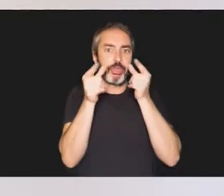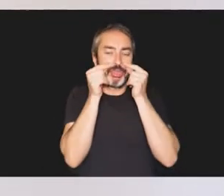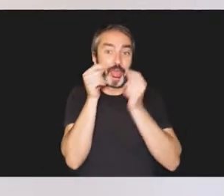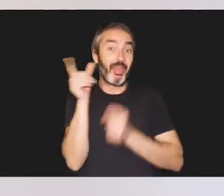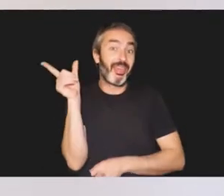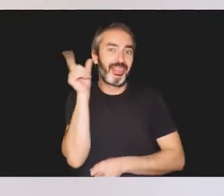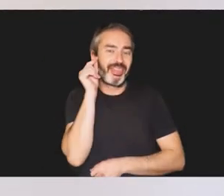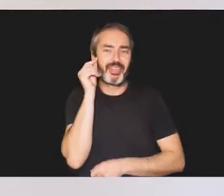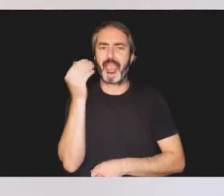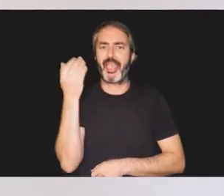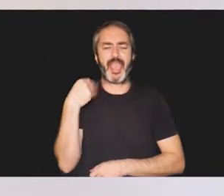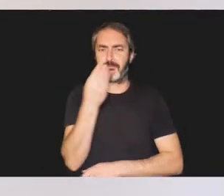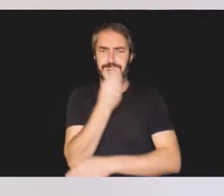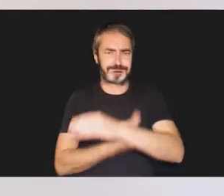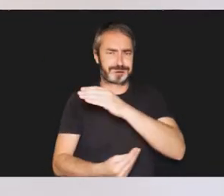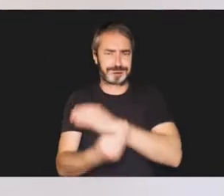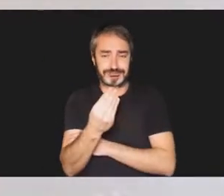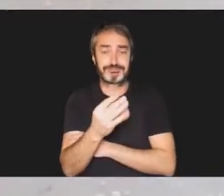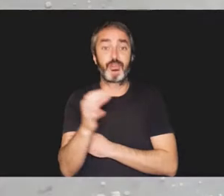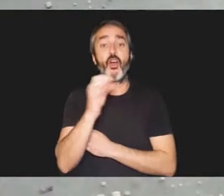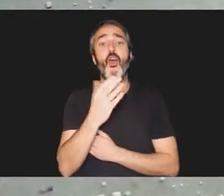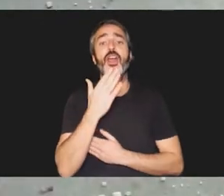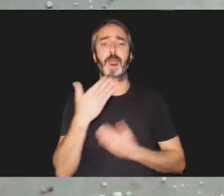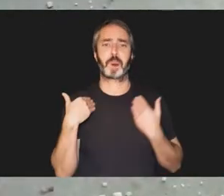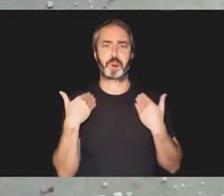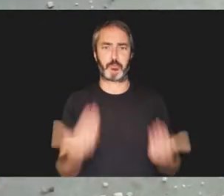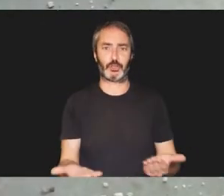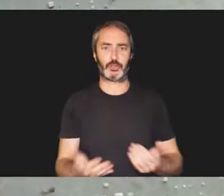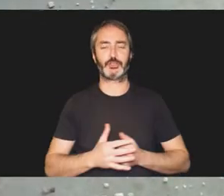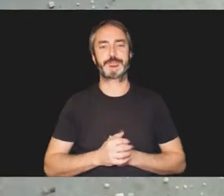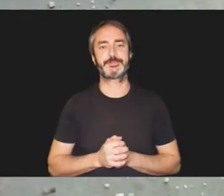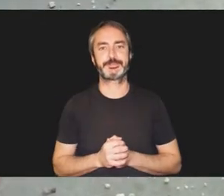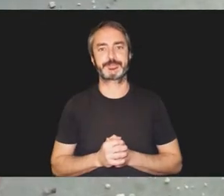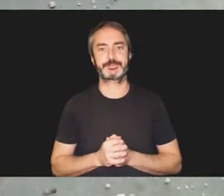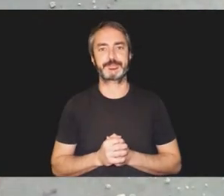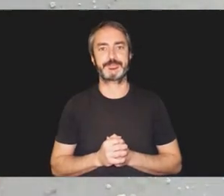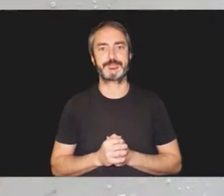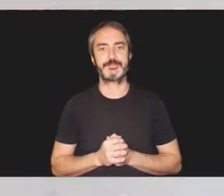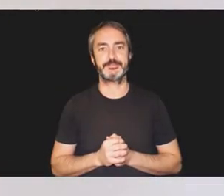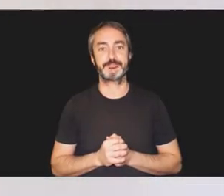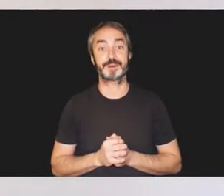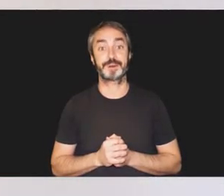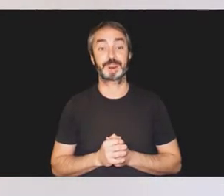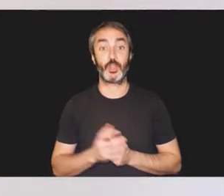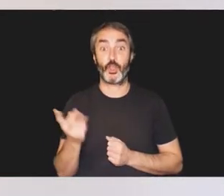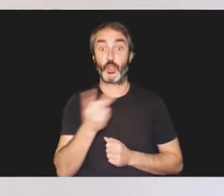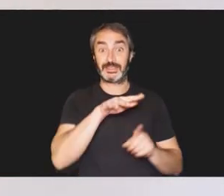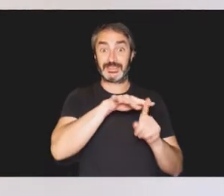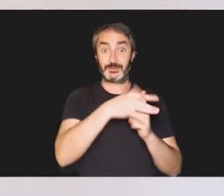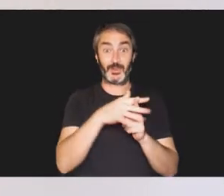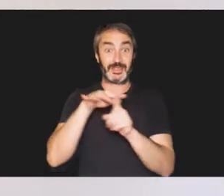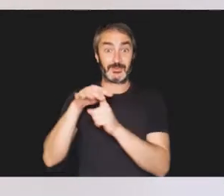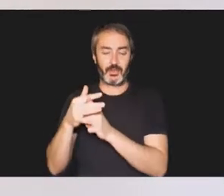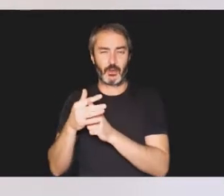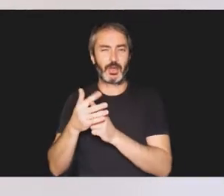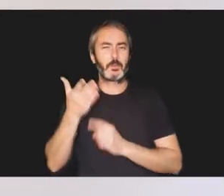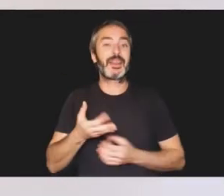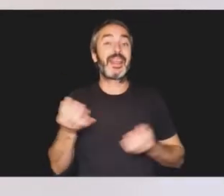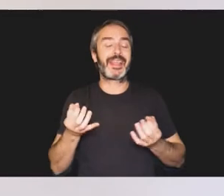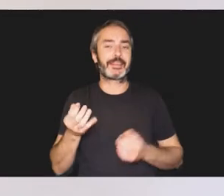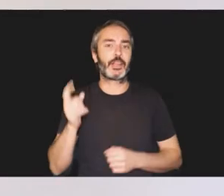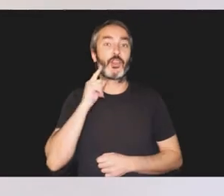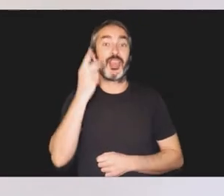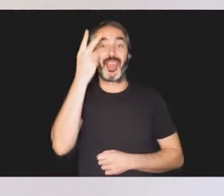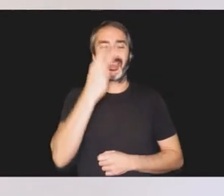visual y auditiva viene dada desde el nacimiento o viene a muy temprana edad. En los dos casos, el hecho relevante es que la